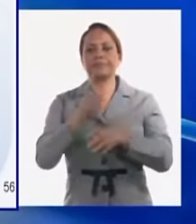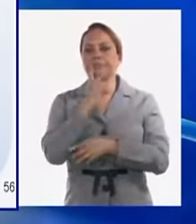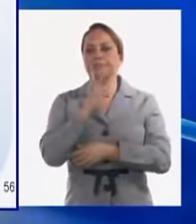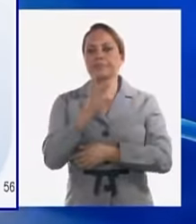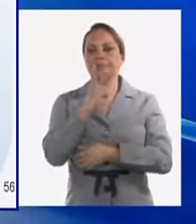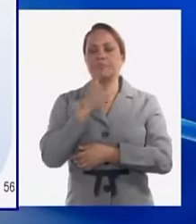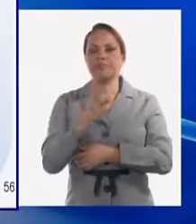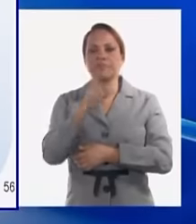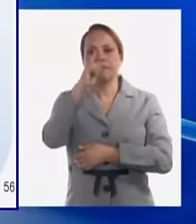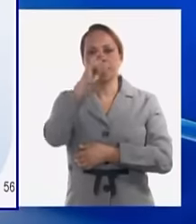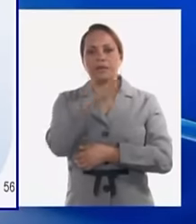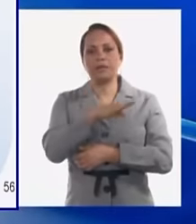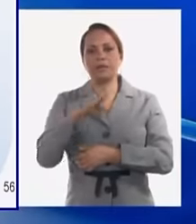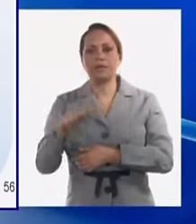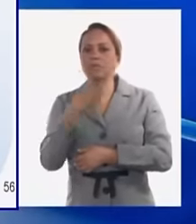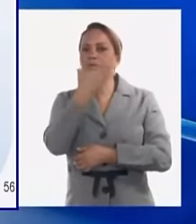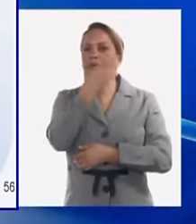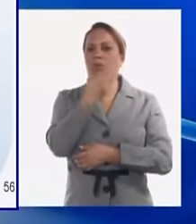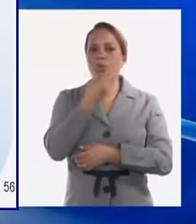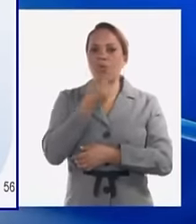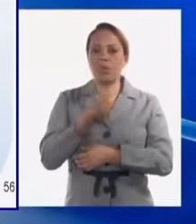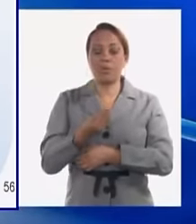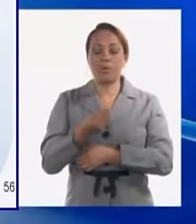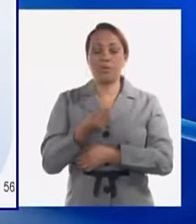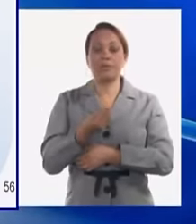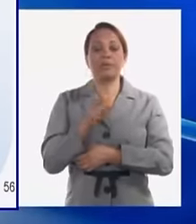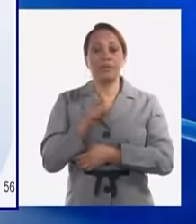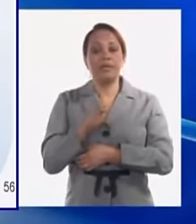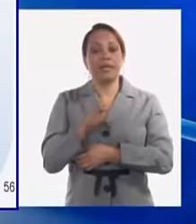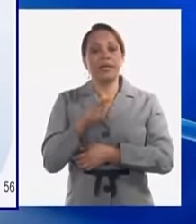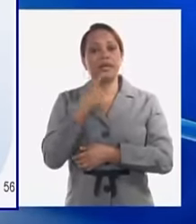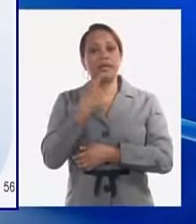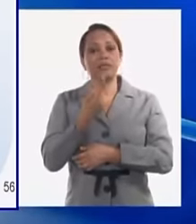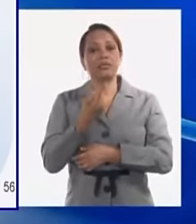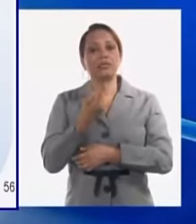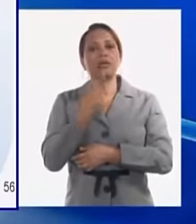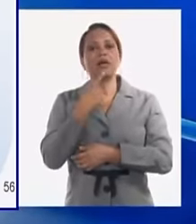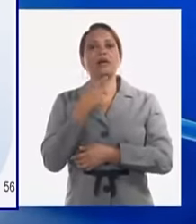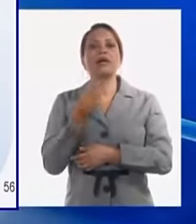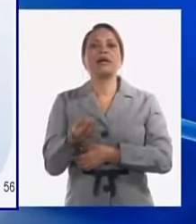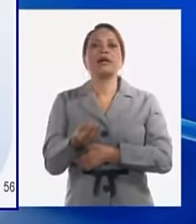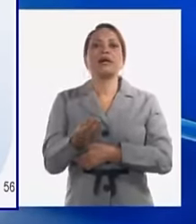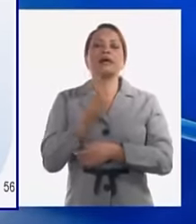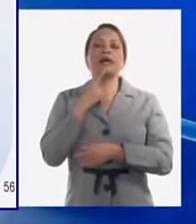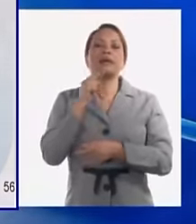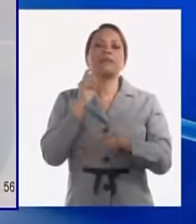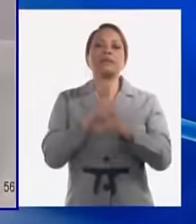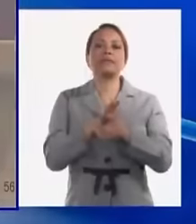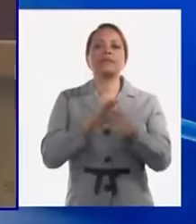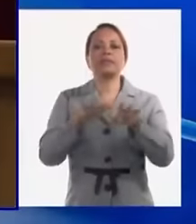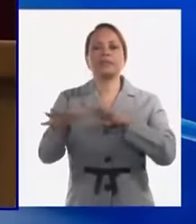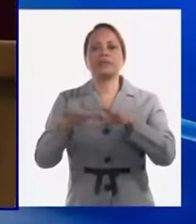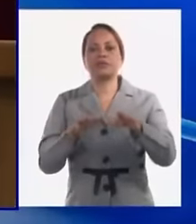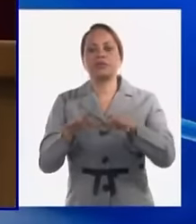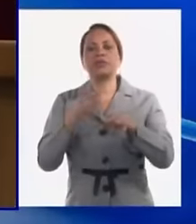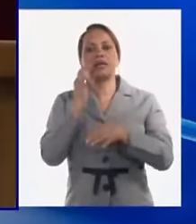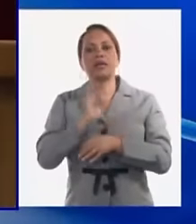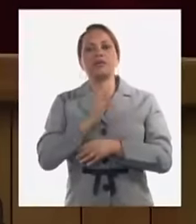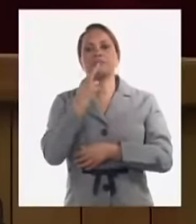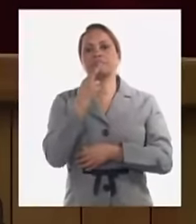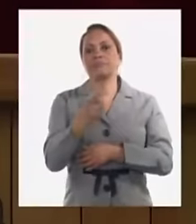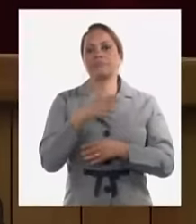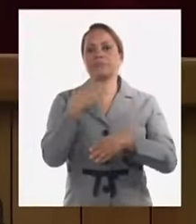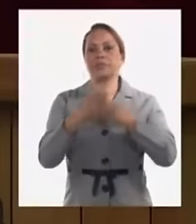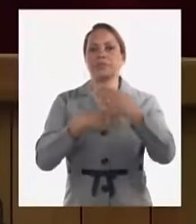a la niñez los adolescentes la juventud y su sostenibilidad a partir de acciones concretas que dan respuesta a los